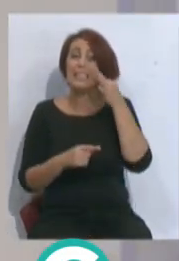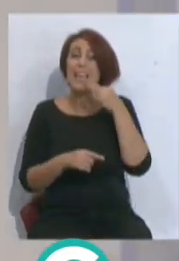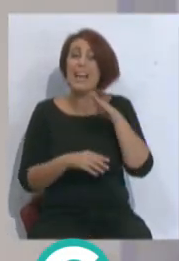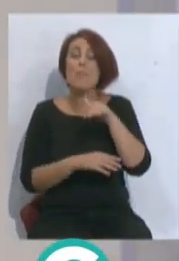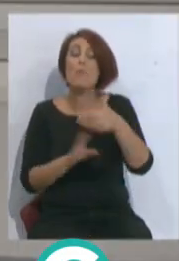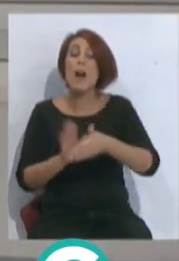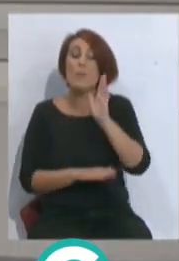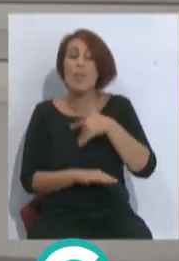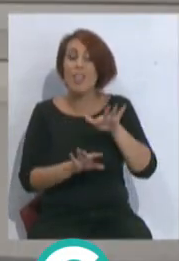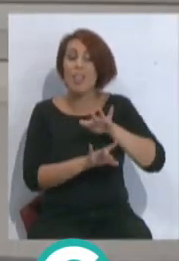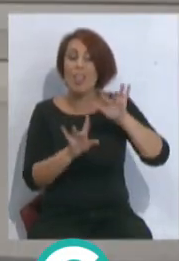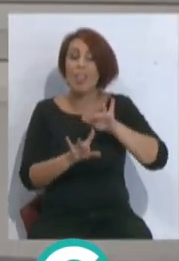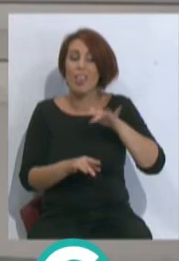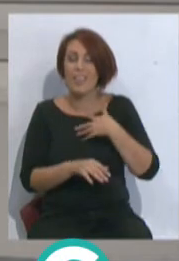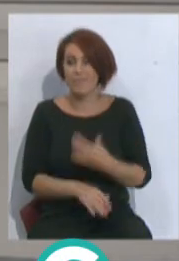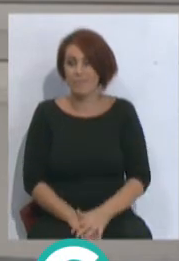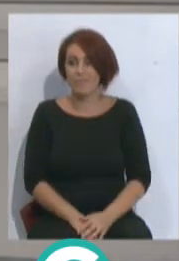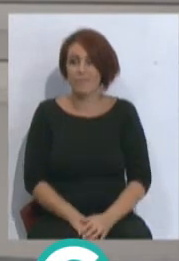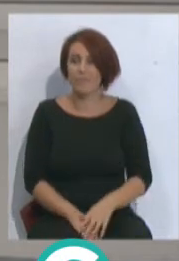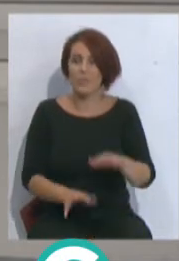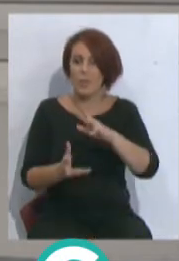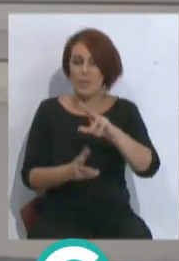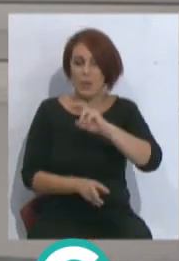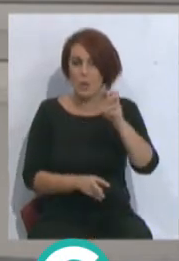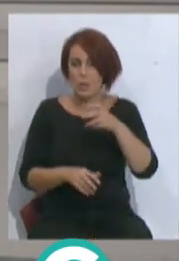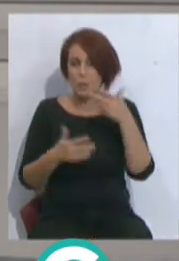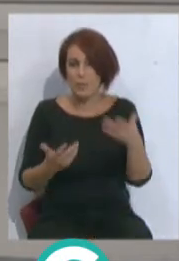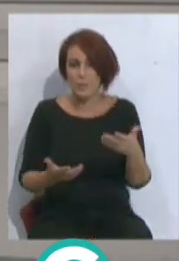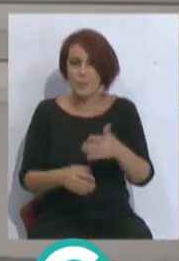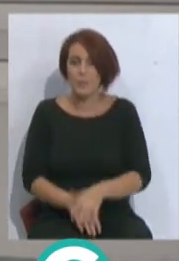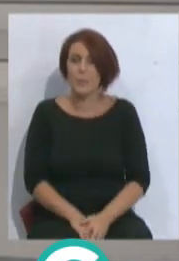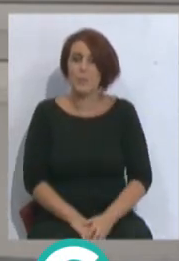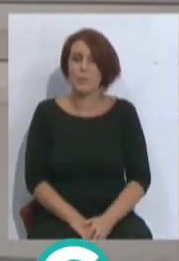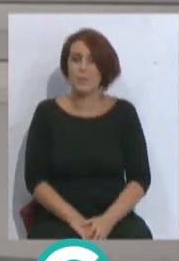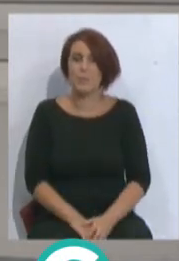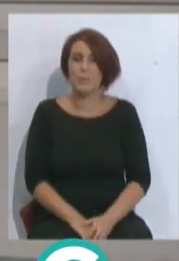Bueno, otra buena noticia del Kadibe, indiscutiblemente,